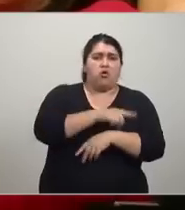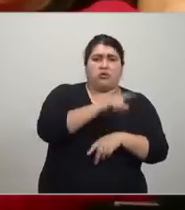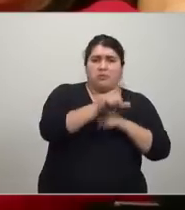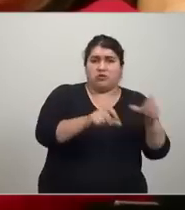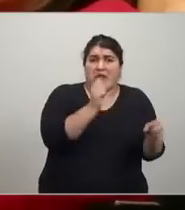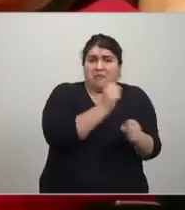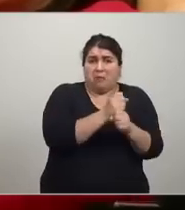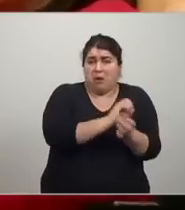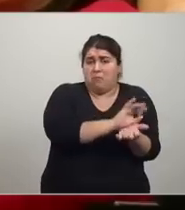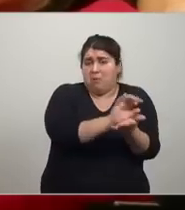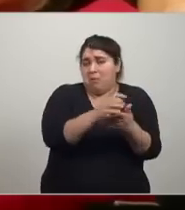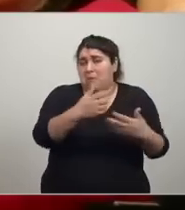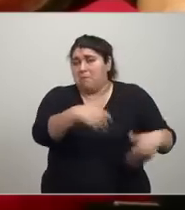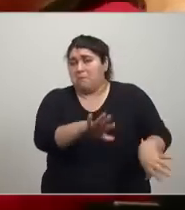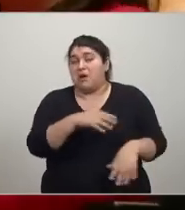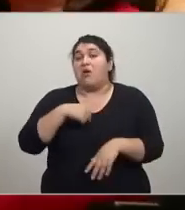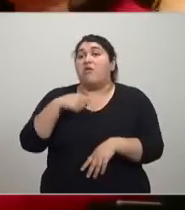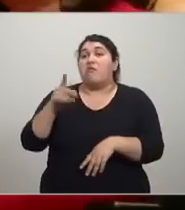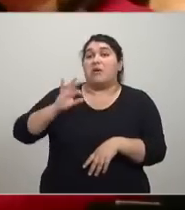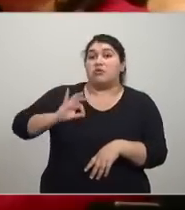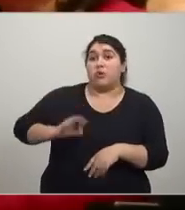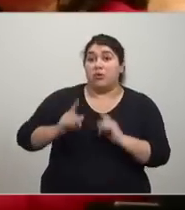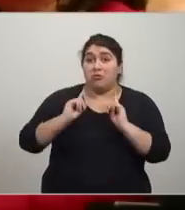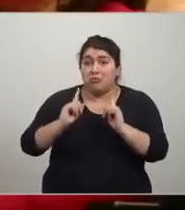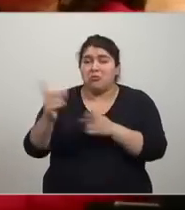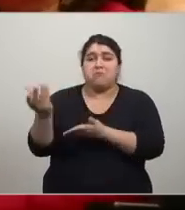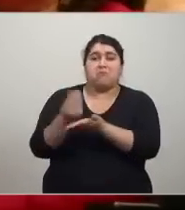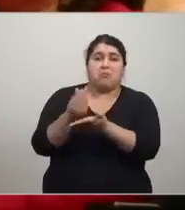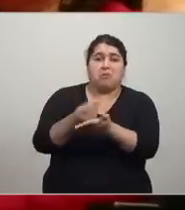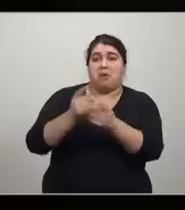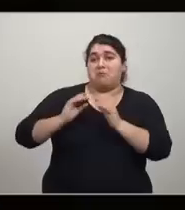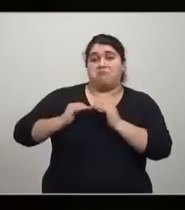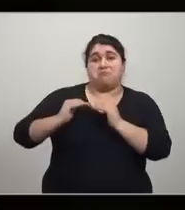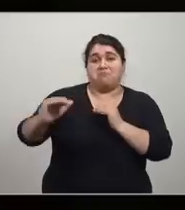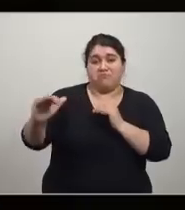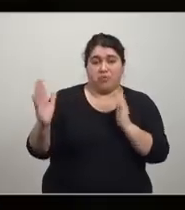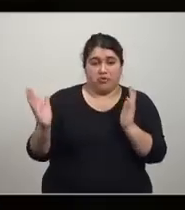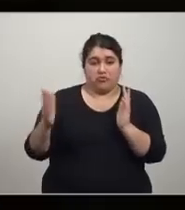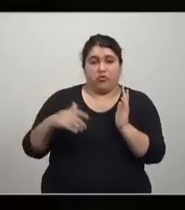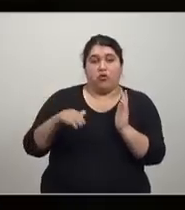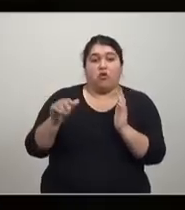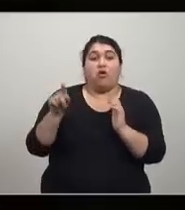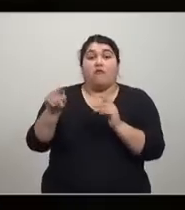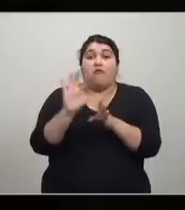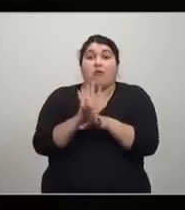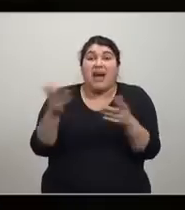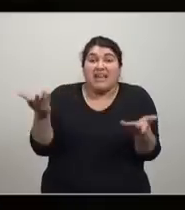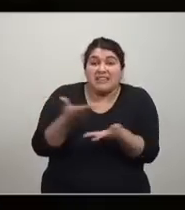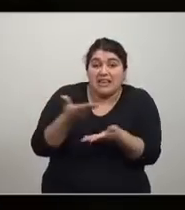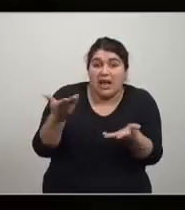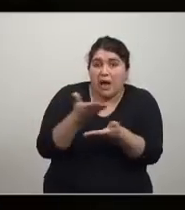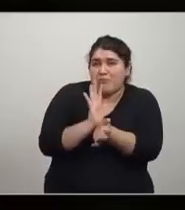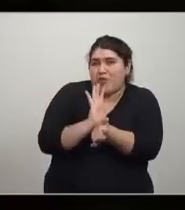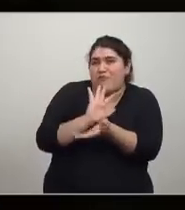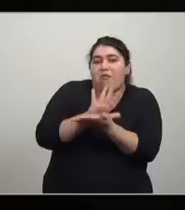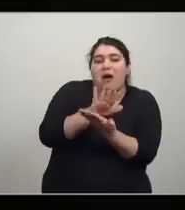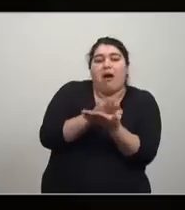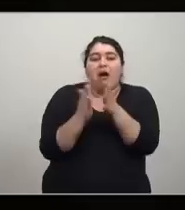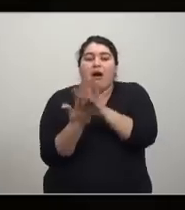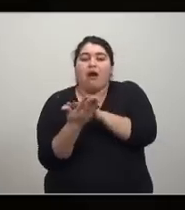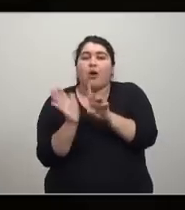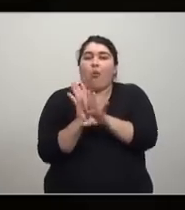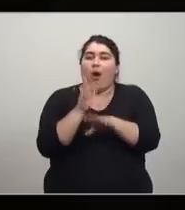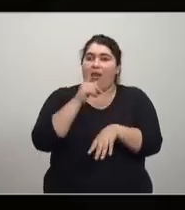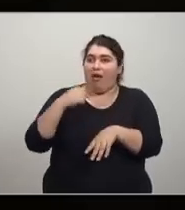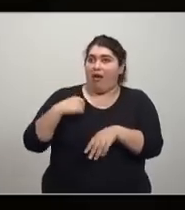El que está contratando prefirió contratar este salario que no contratar. Entonces, todo el mundo está mejor que antes con el intercambio. Este intercambio justo es bueno.